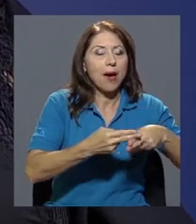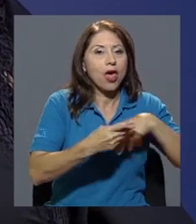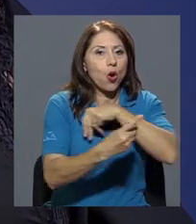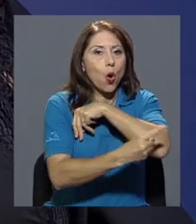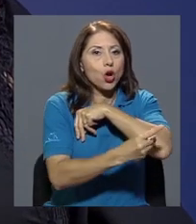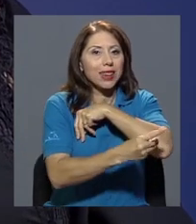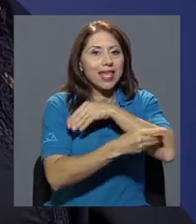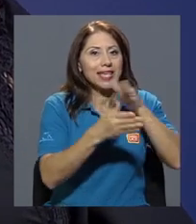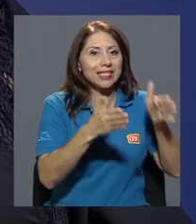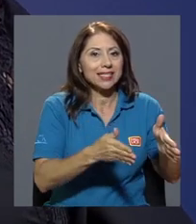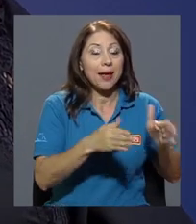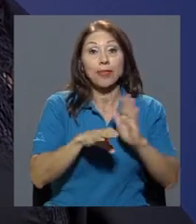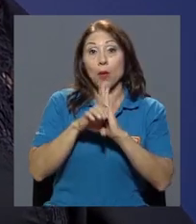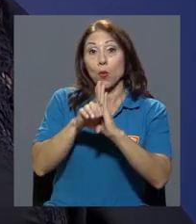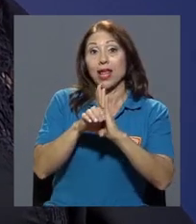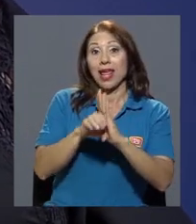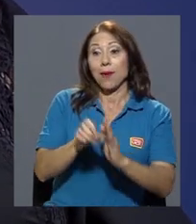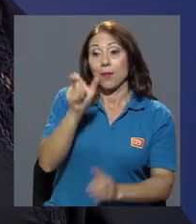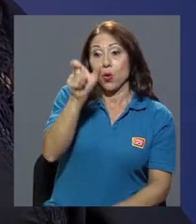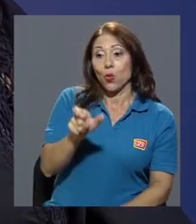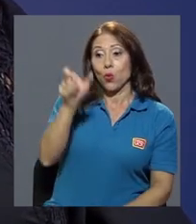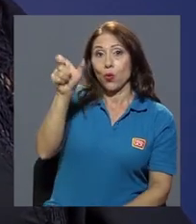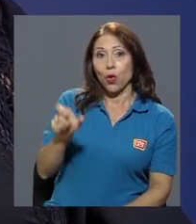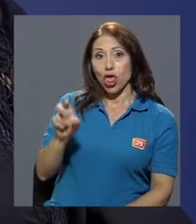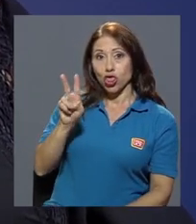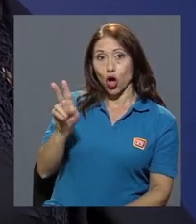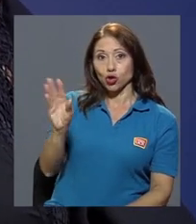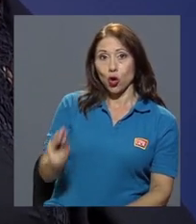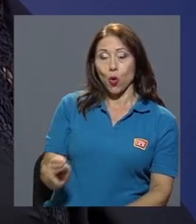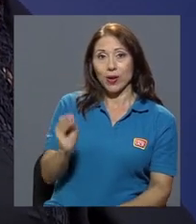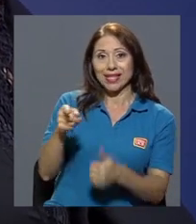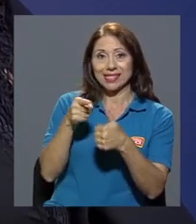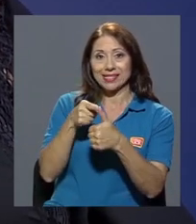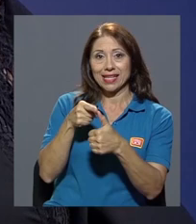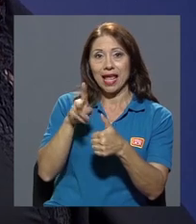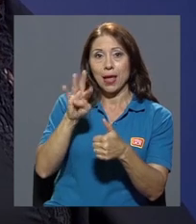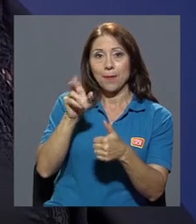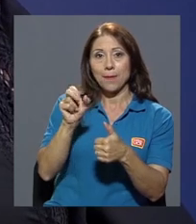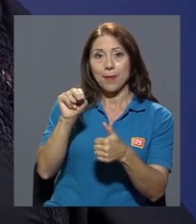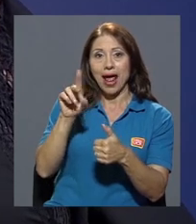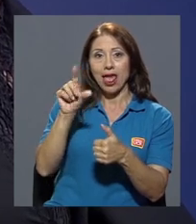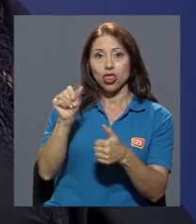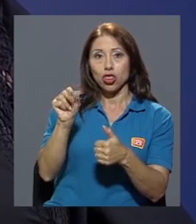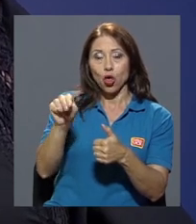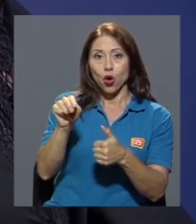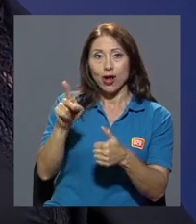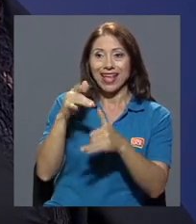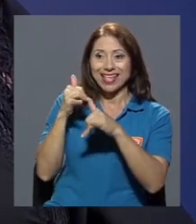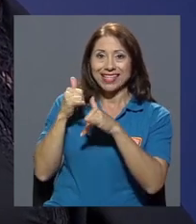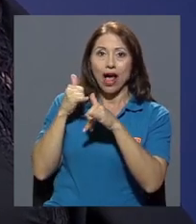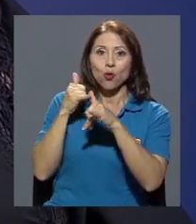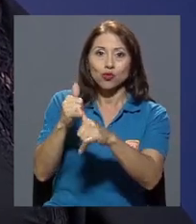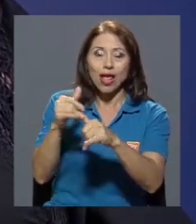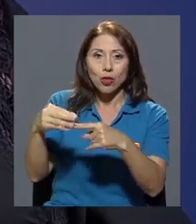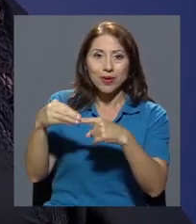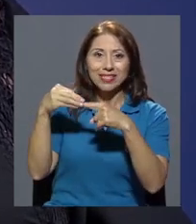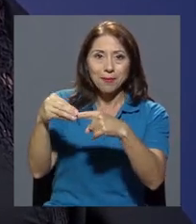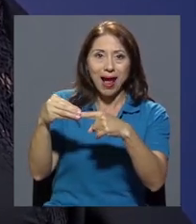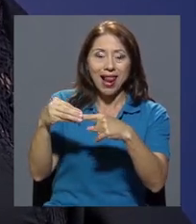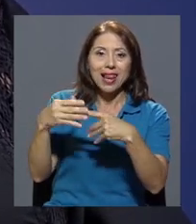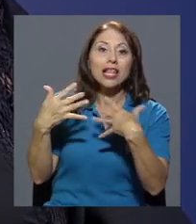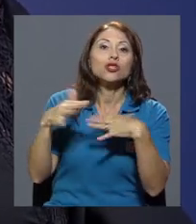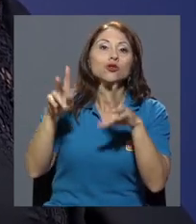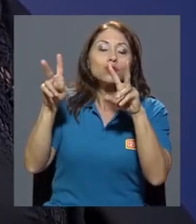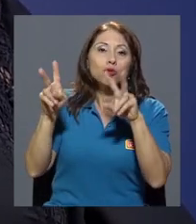dos jóvenes, por ejemplo, Brandon, que es el acusado, digamos, principal, como el autor principal